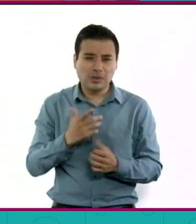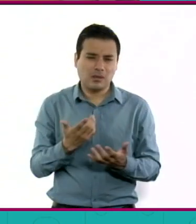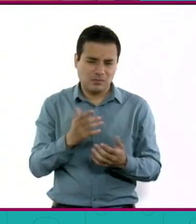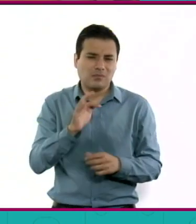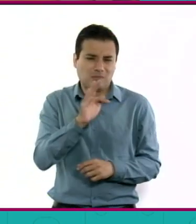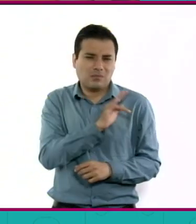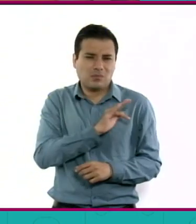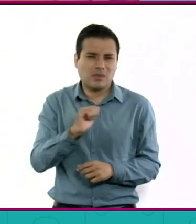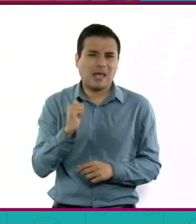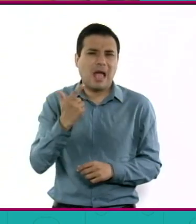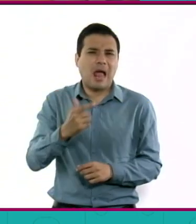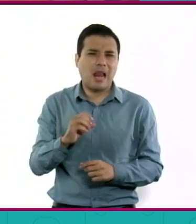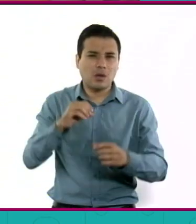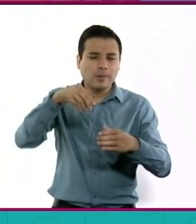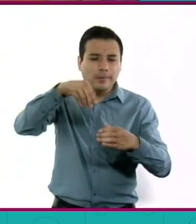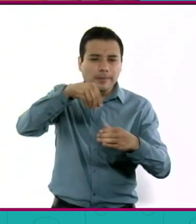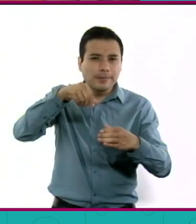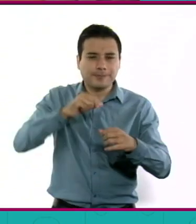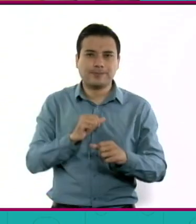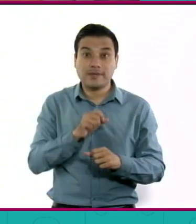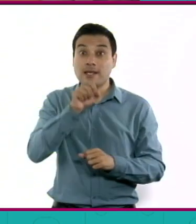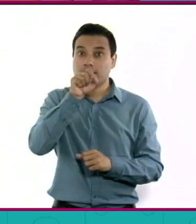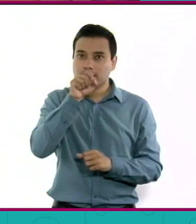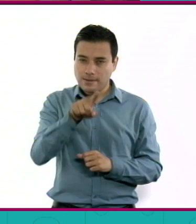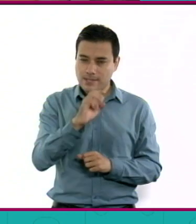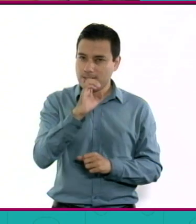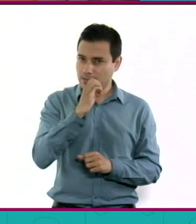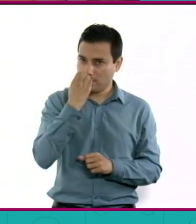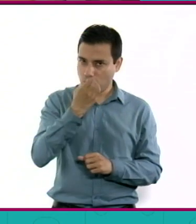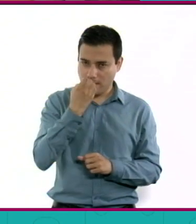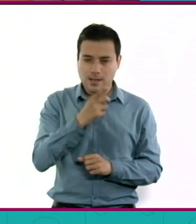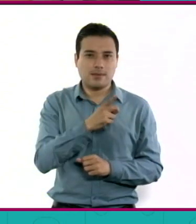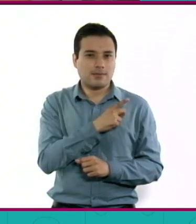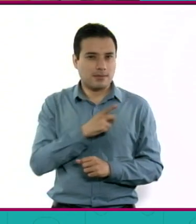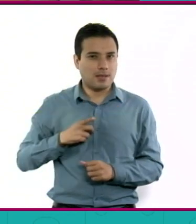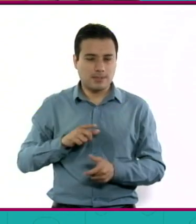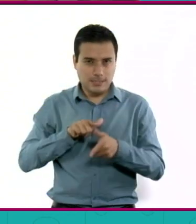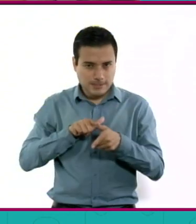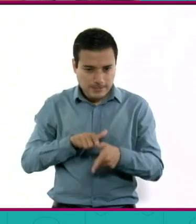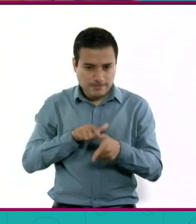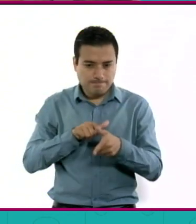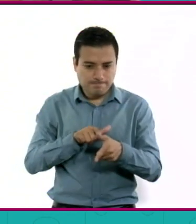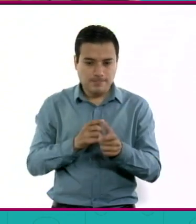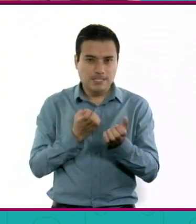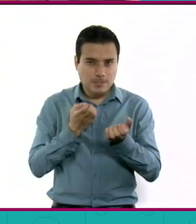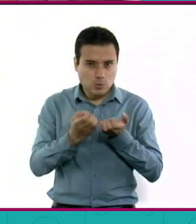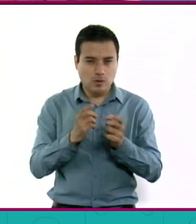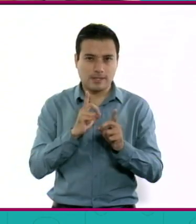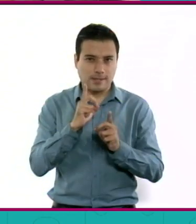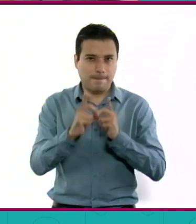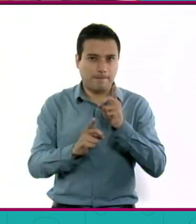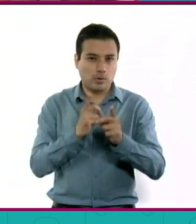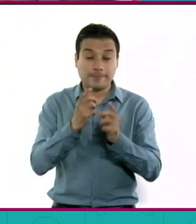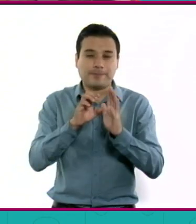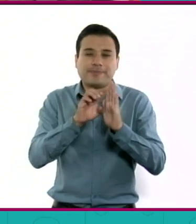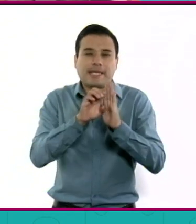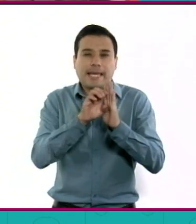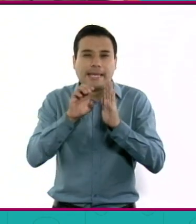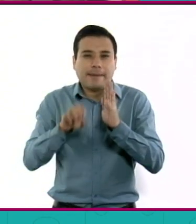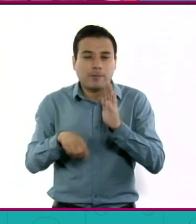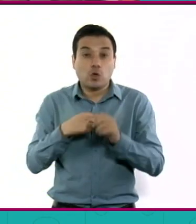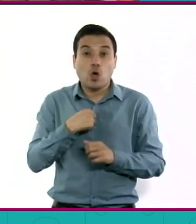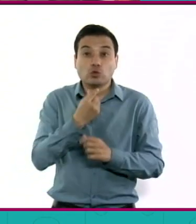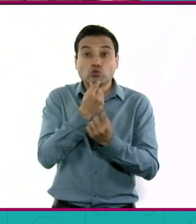movernos. En las escuelas se va a promover y se sigue promoviendo la actividad física. Recuerden que si somos